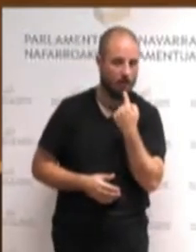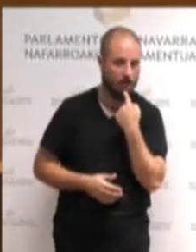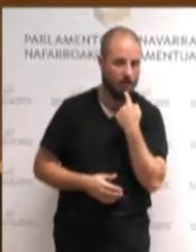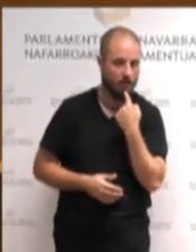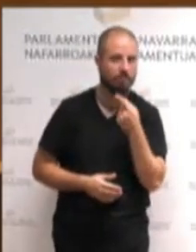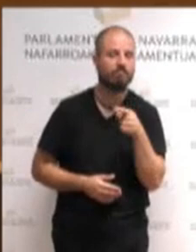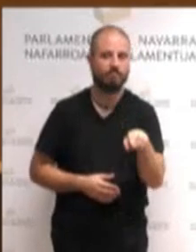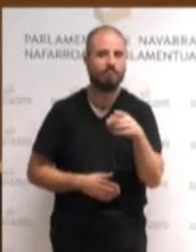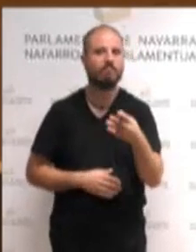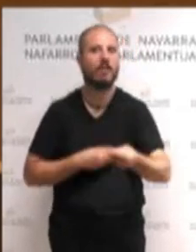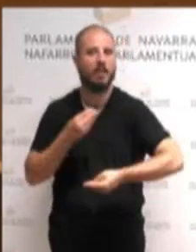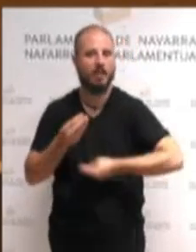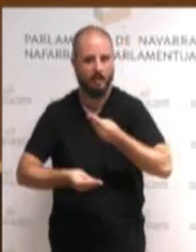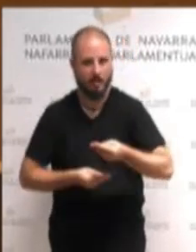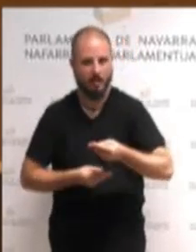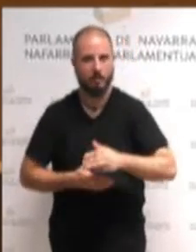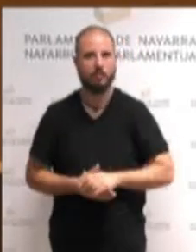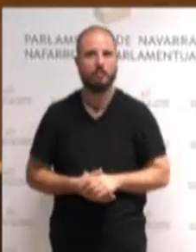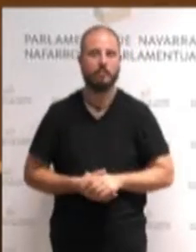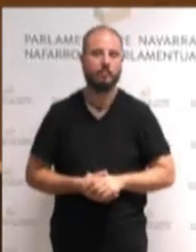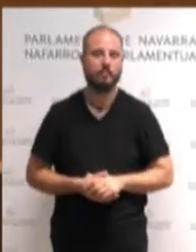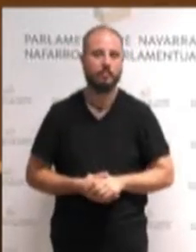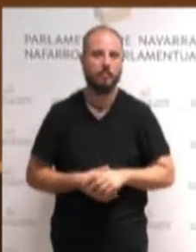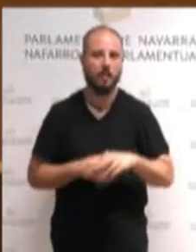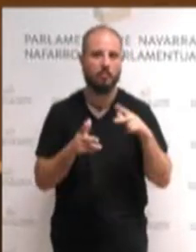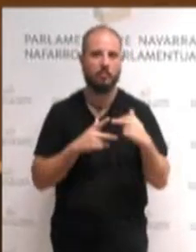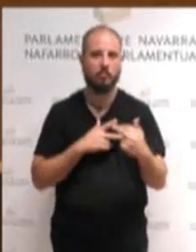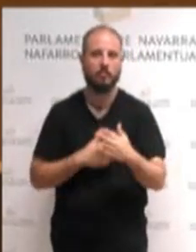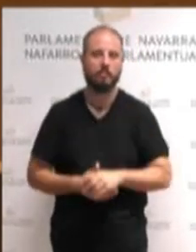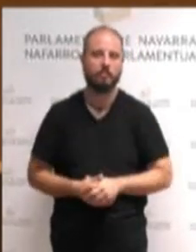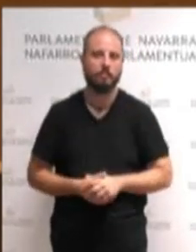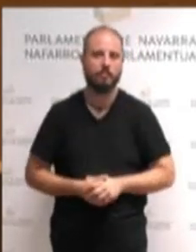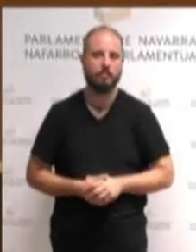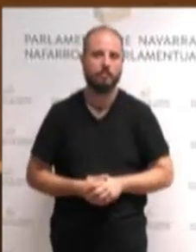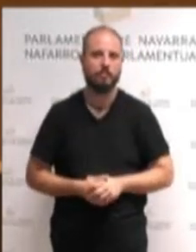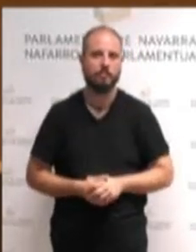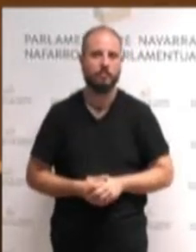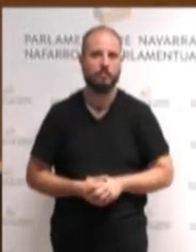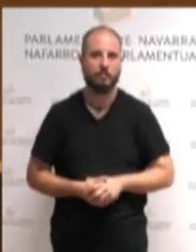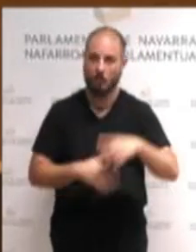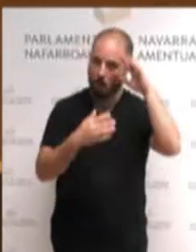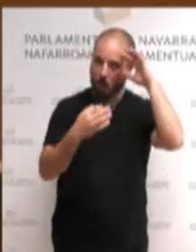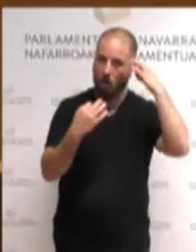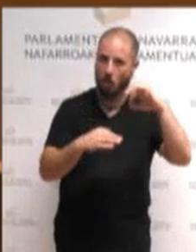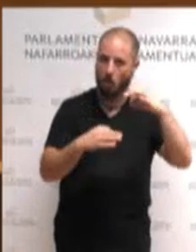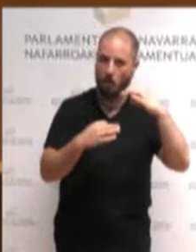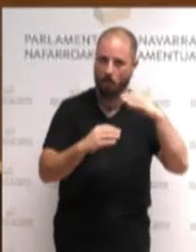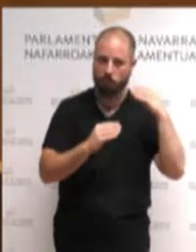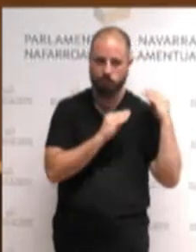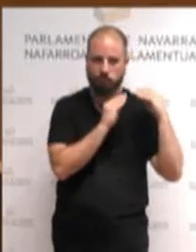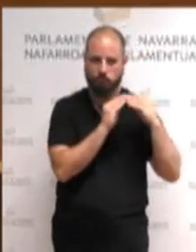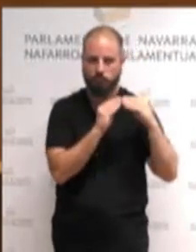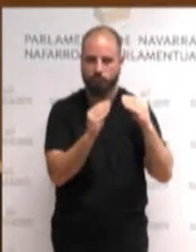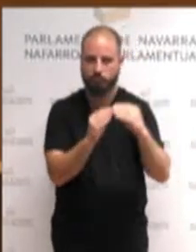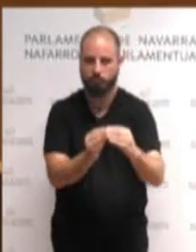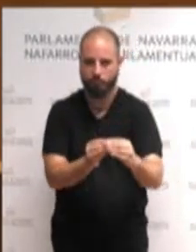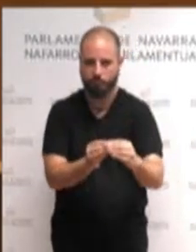duguna egiten dugun. Con coherencia, con respeto, con honestidad